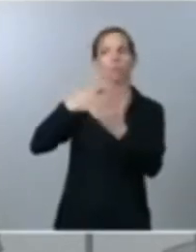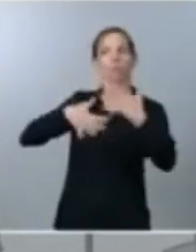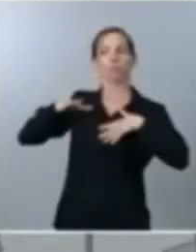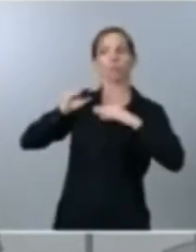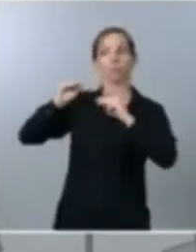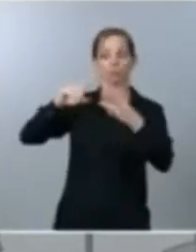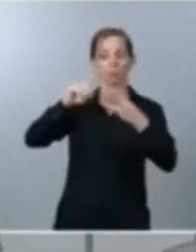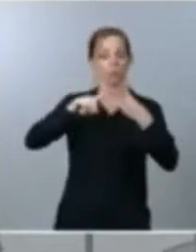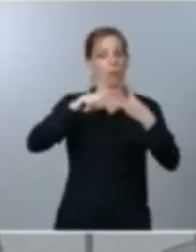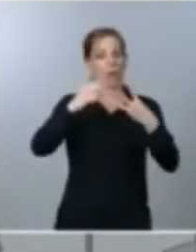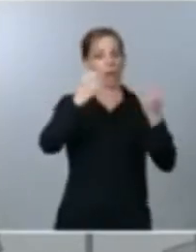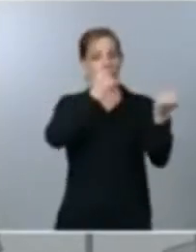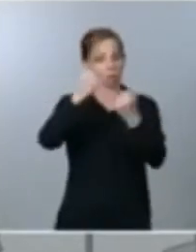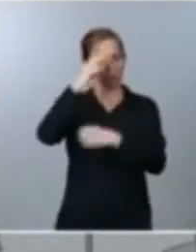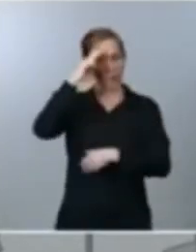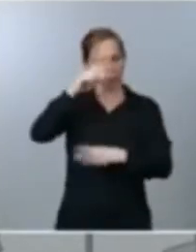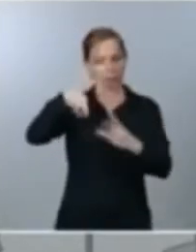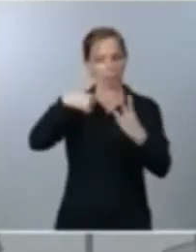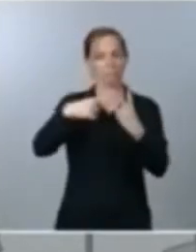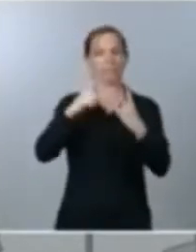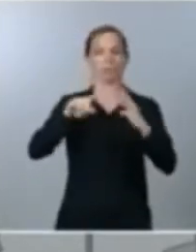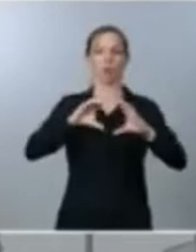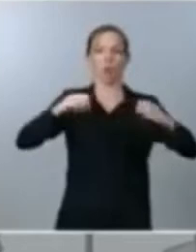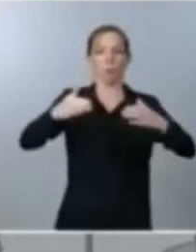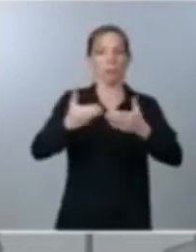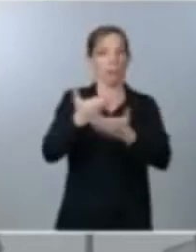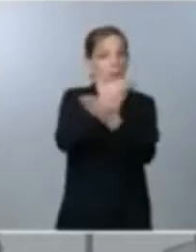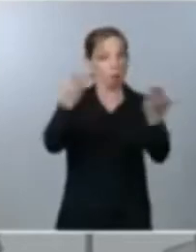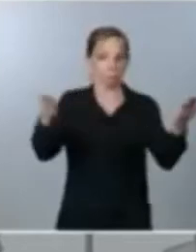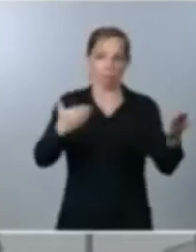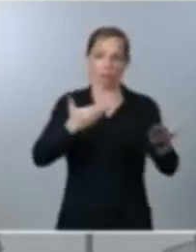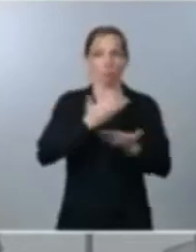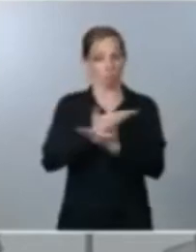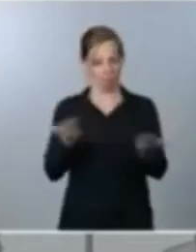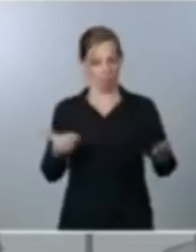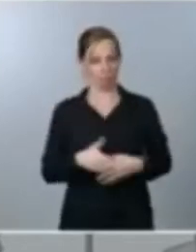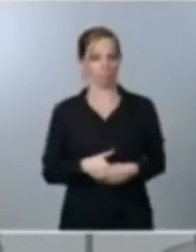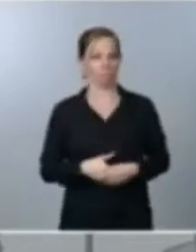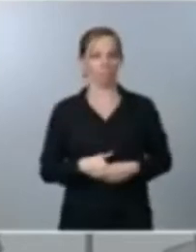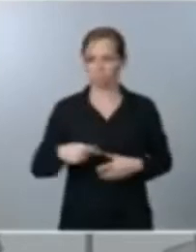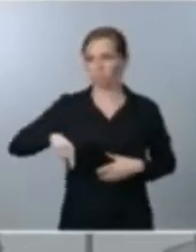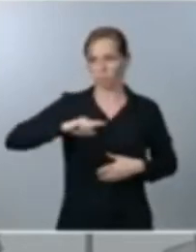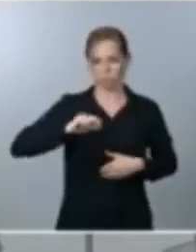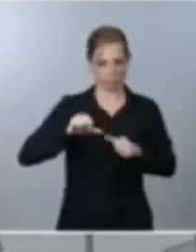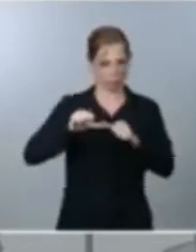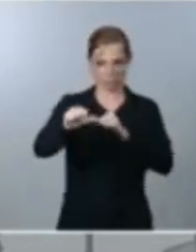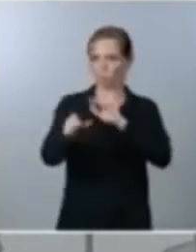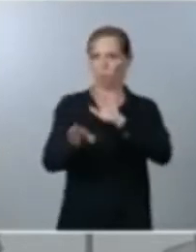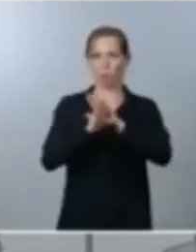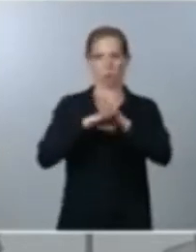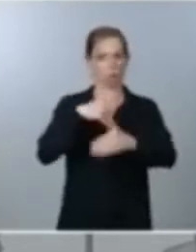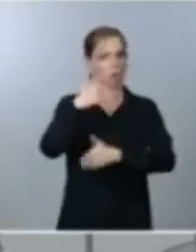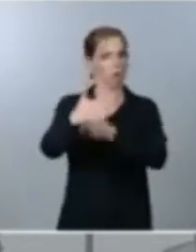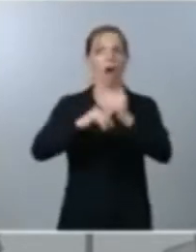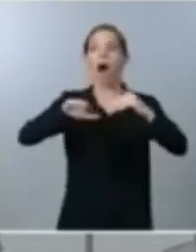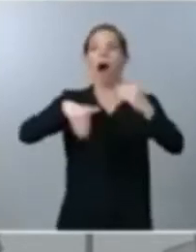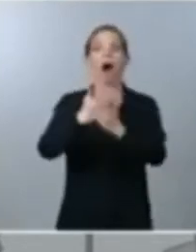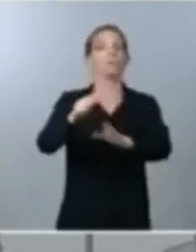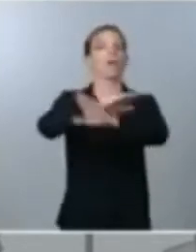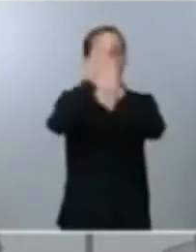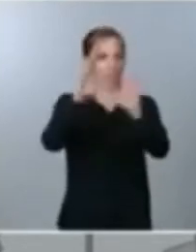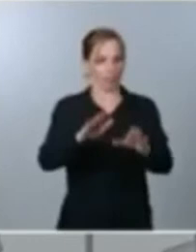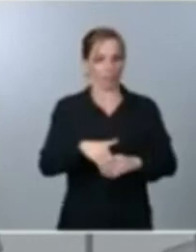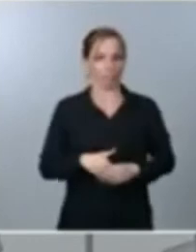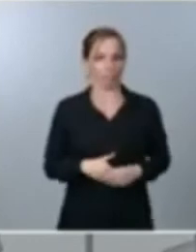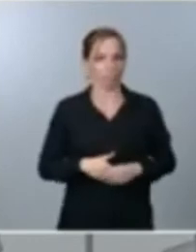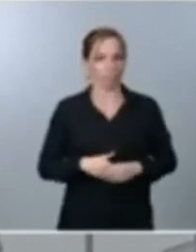de la comunidad global y así seguiremos haciéndolo hasta el final pero no se trata en modo alguno de una